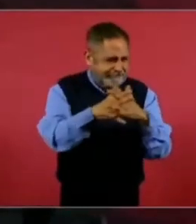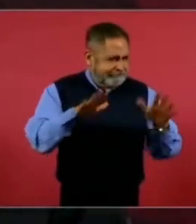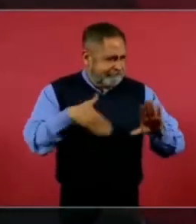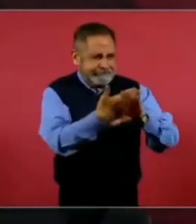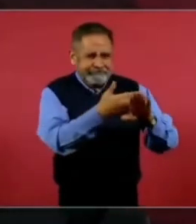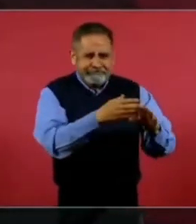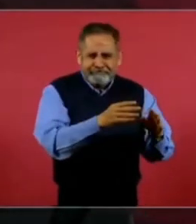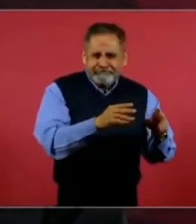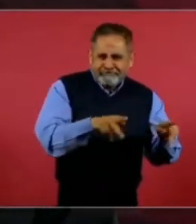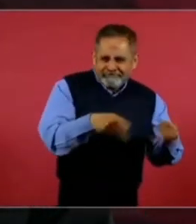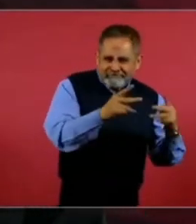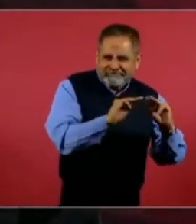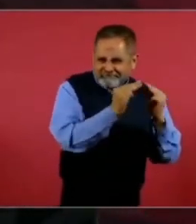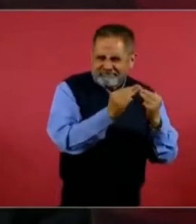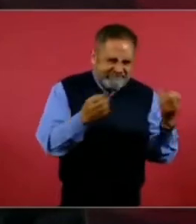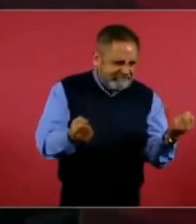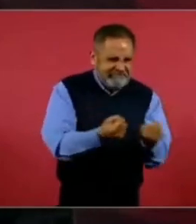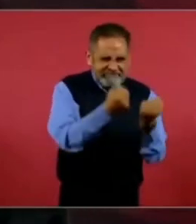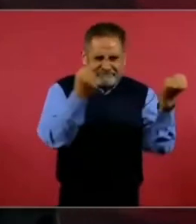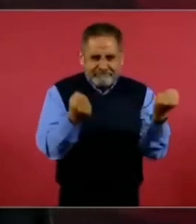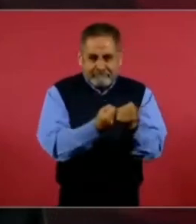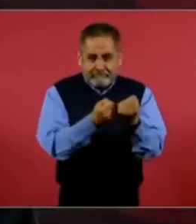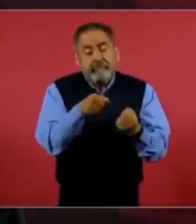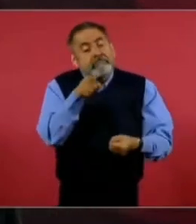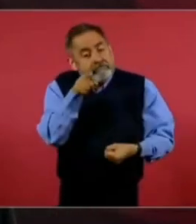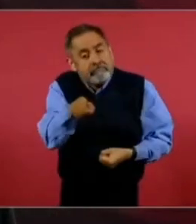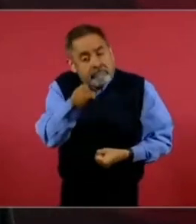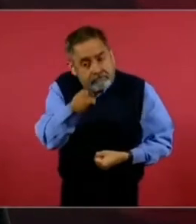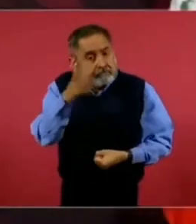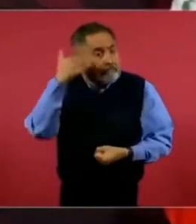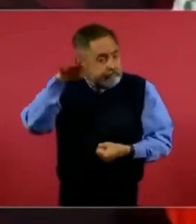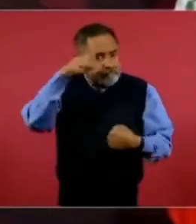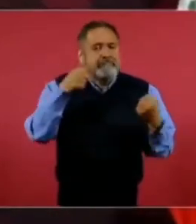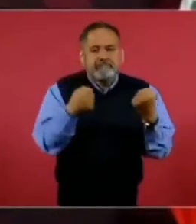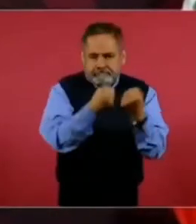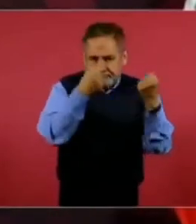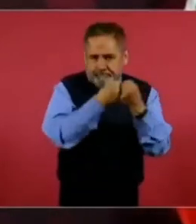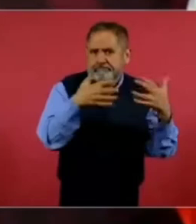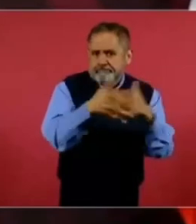narco, cuando sí había, porque me preguntaron,